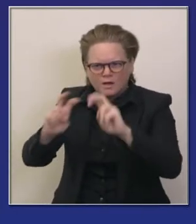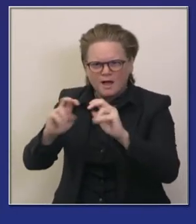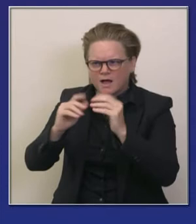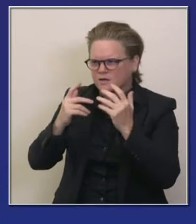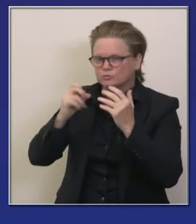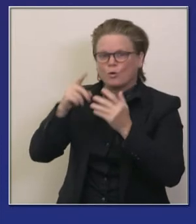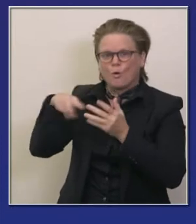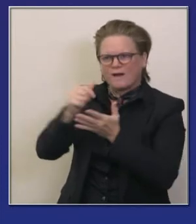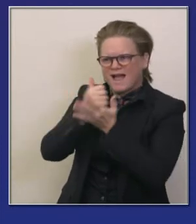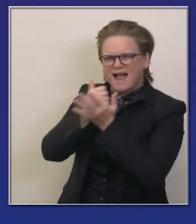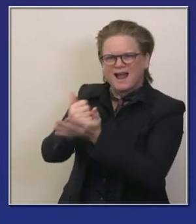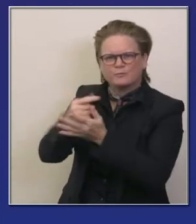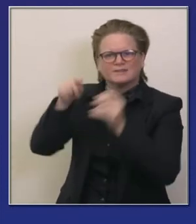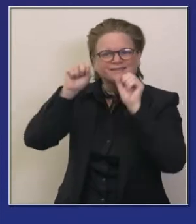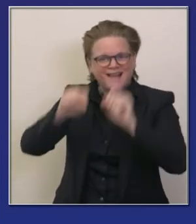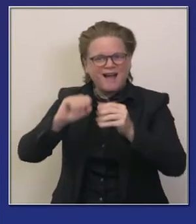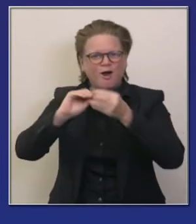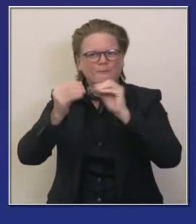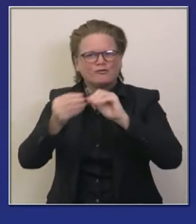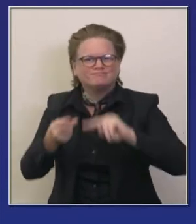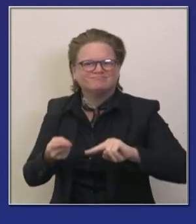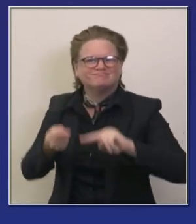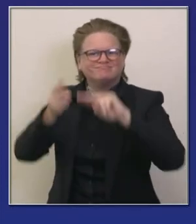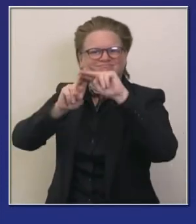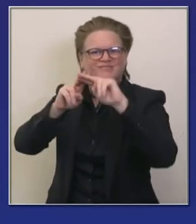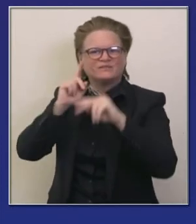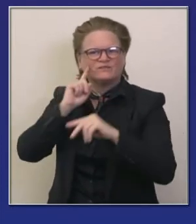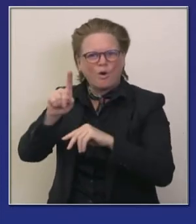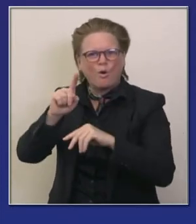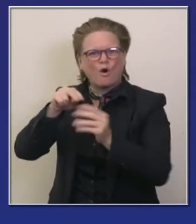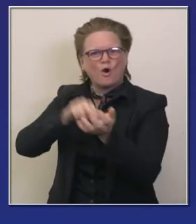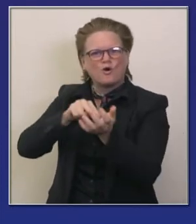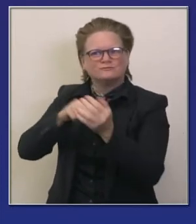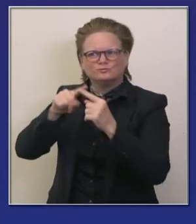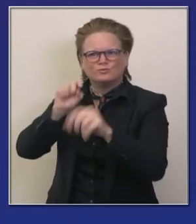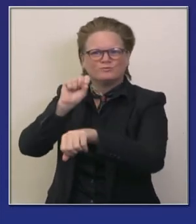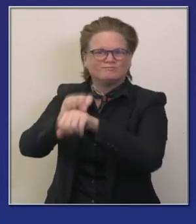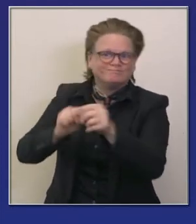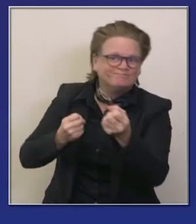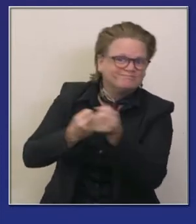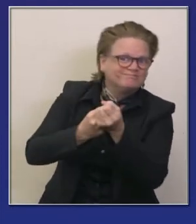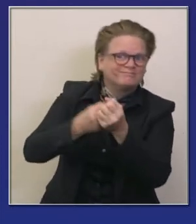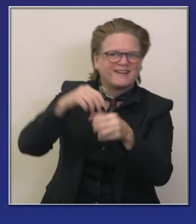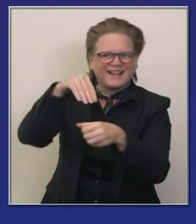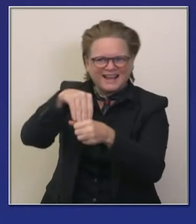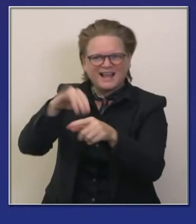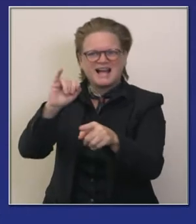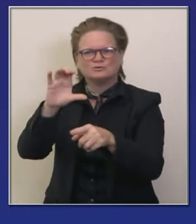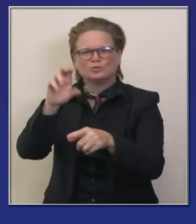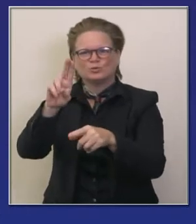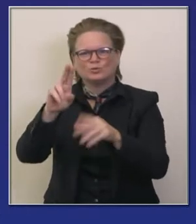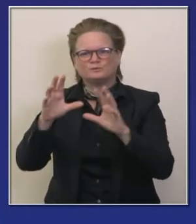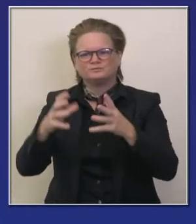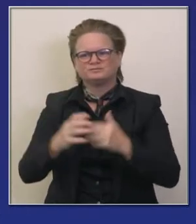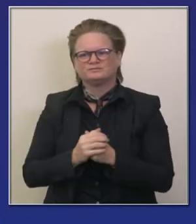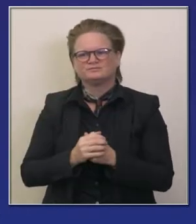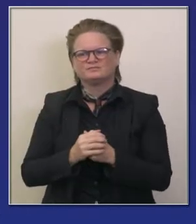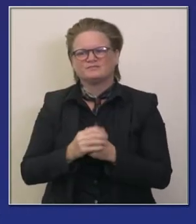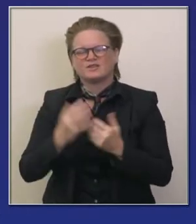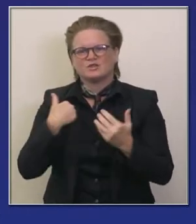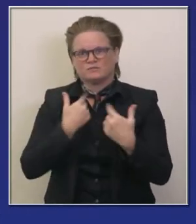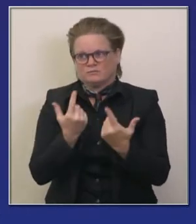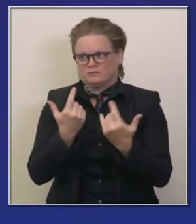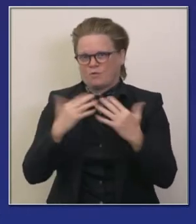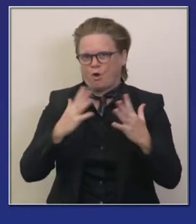hemos desarrollado con un paso más acelerado este protocolo que es parte de una